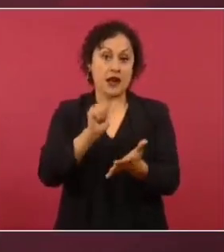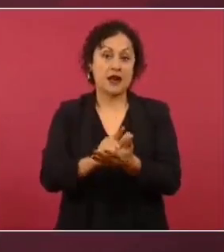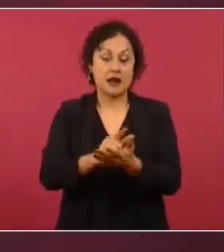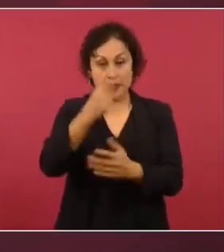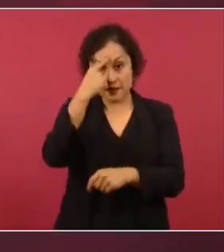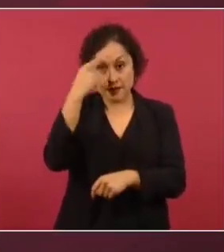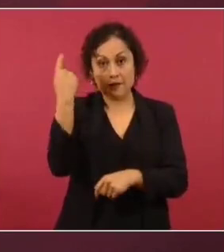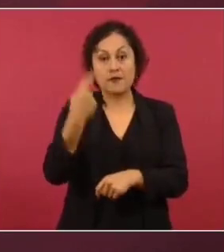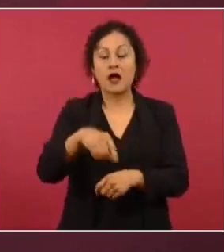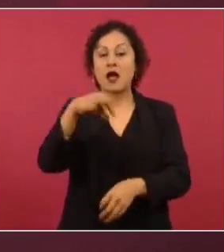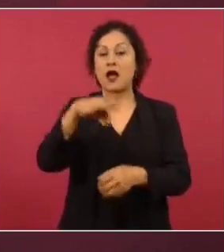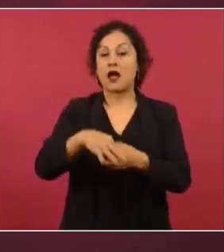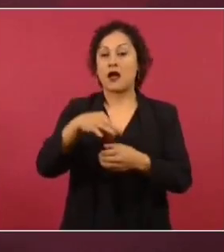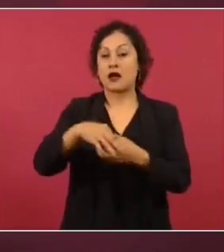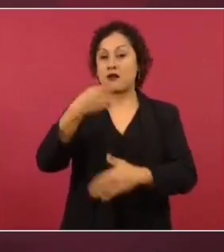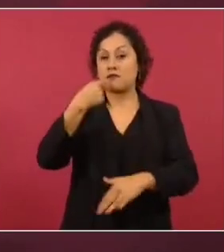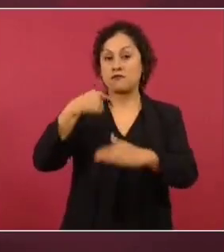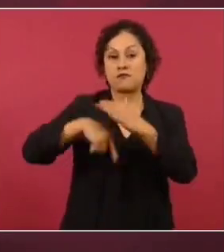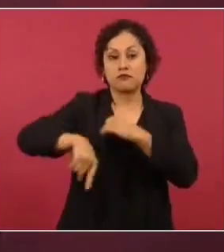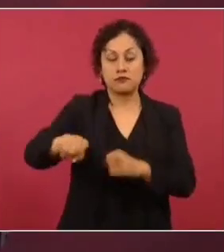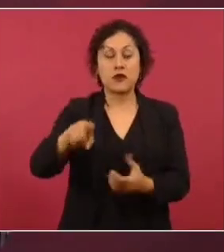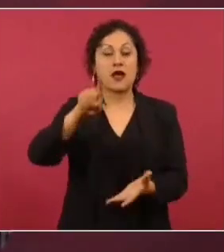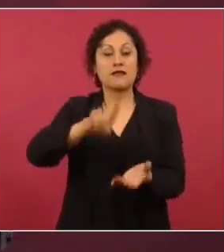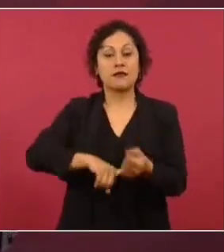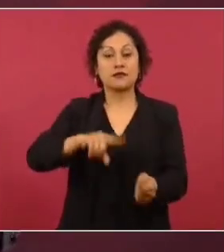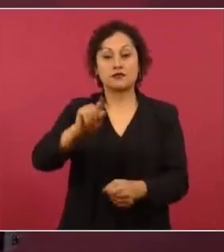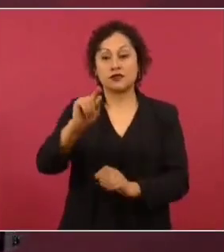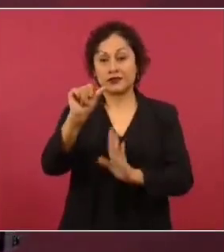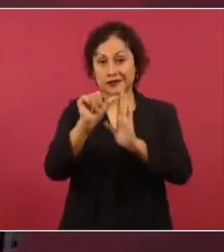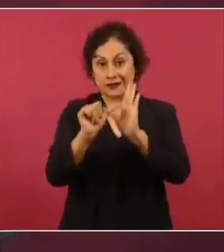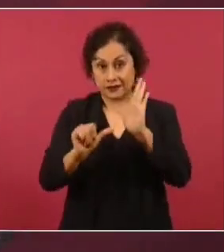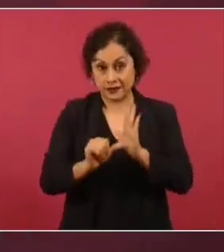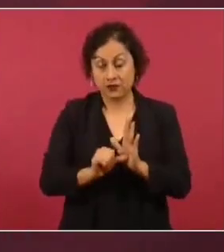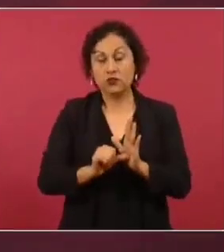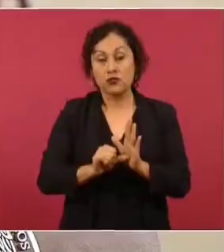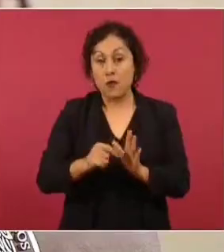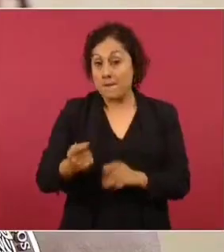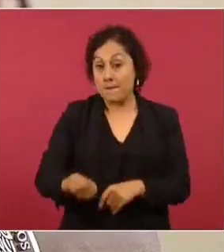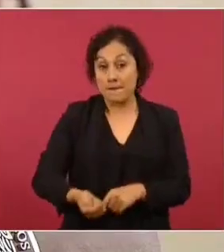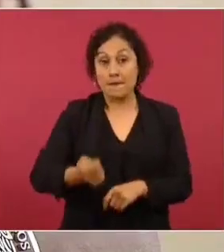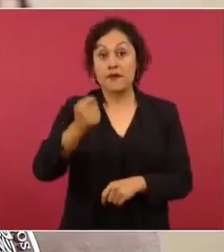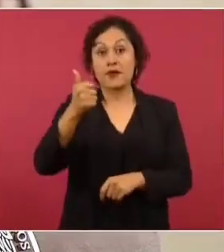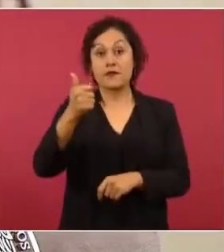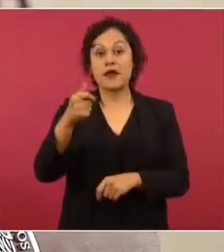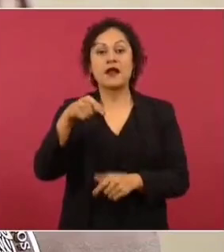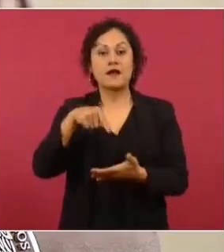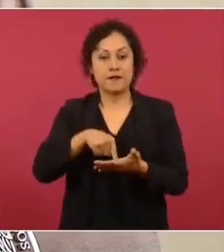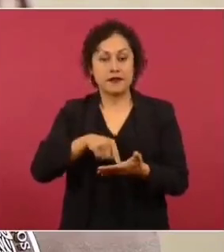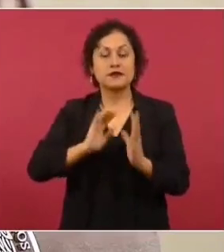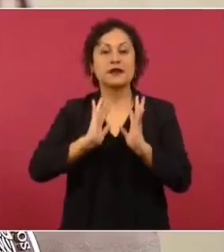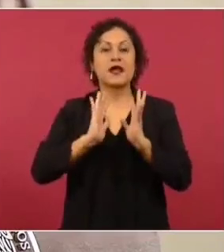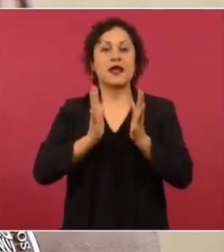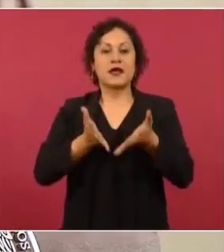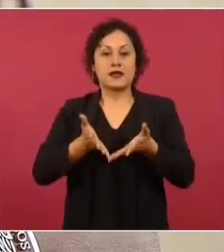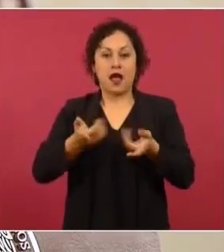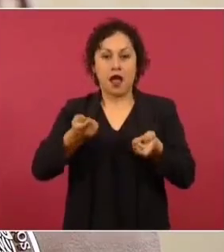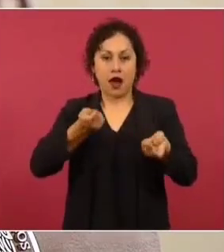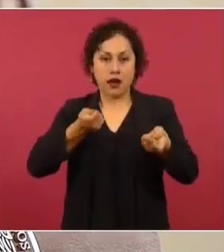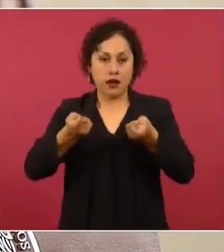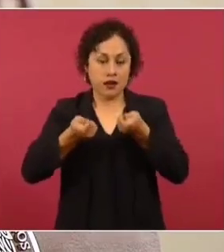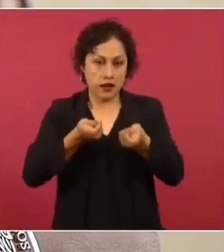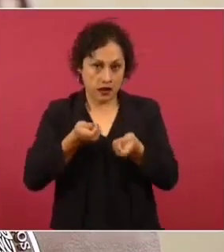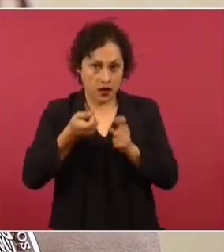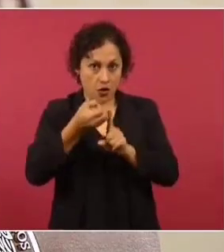esta de 70 artículos. Por primera vez con la ley general de medios de impugnación se regula ya que haya solamente